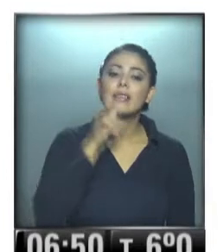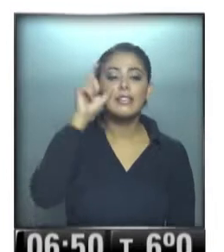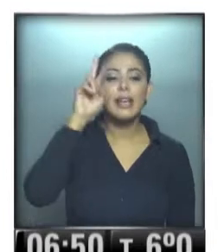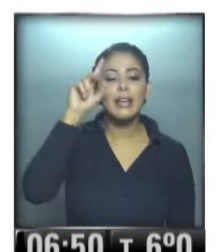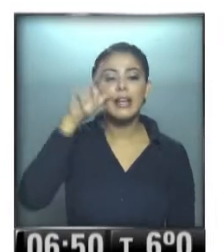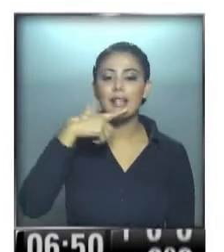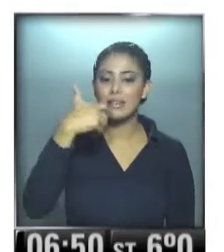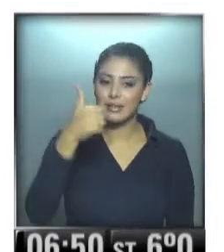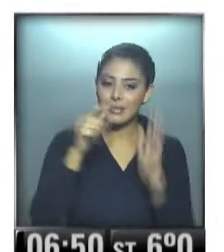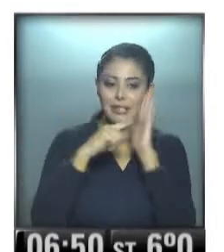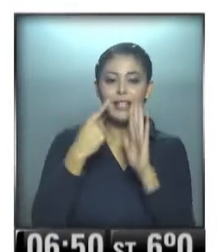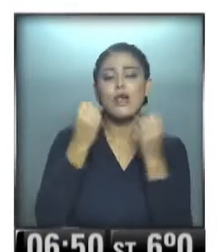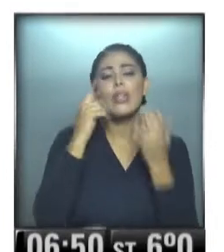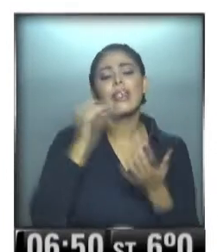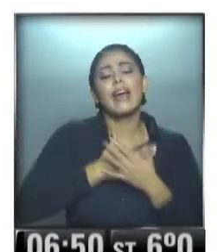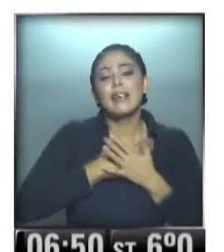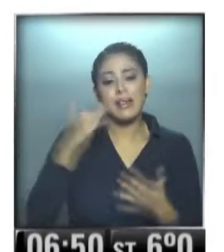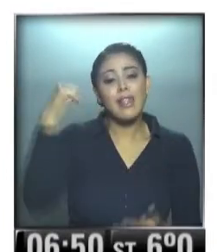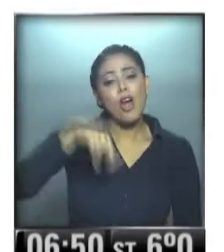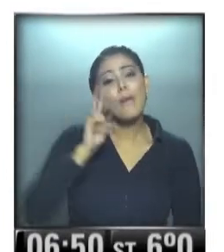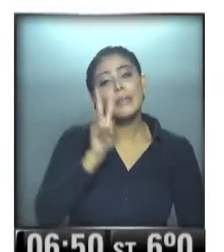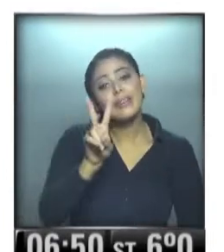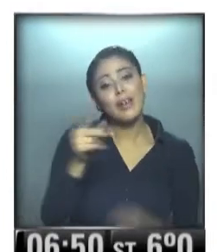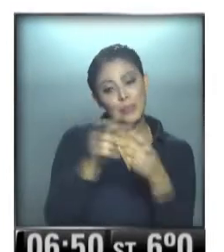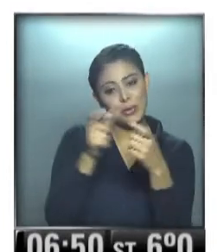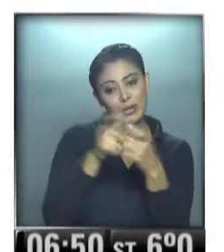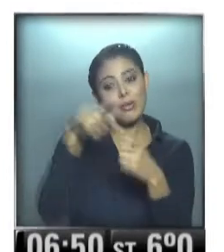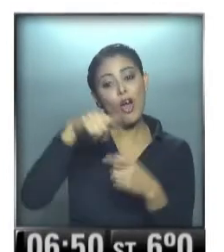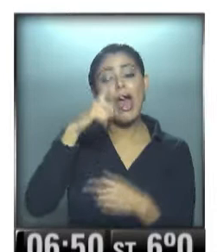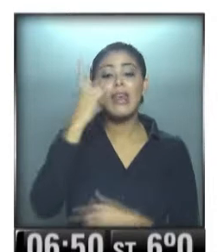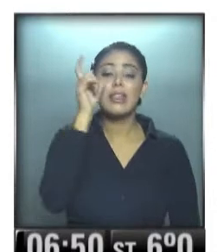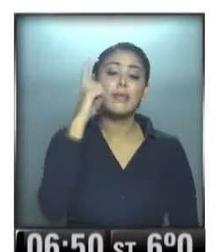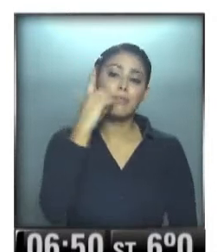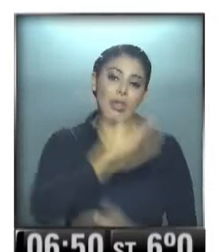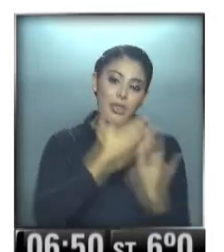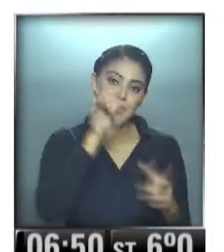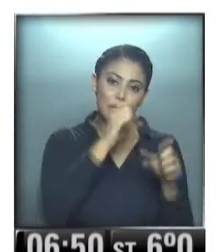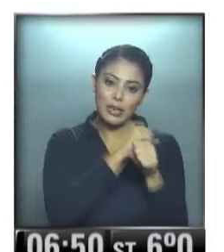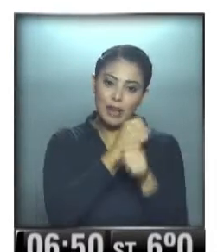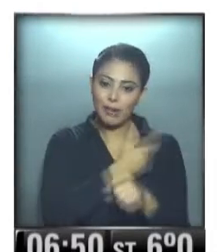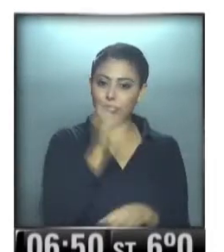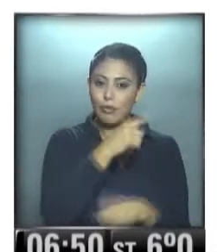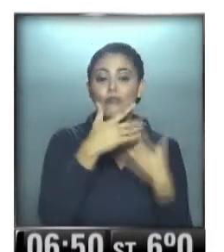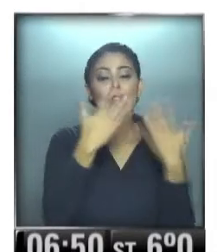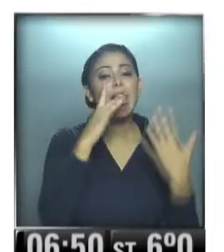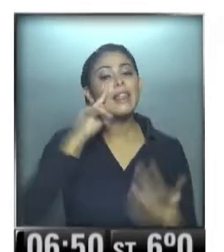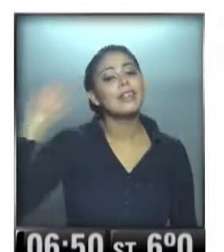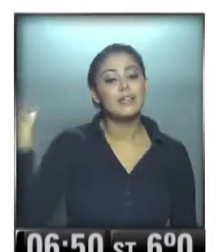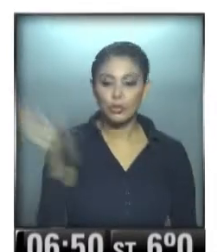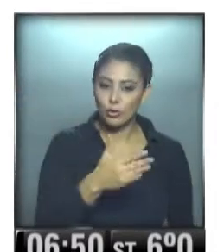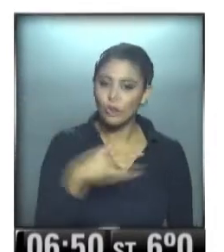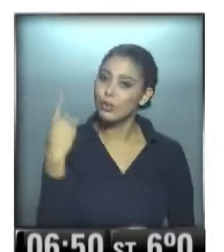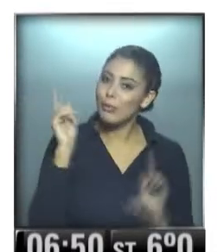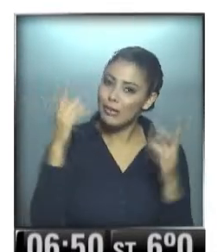Mira, Teresa de Barzaba. Buen día, querida Nadia. Hoy mirándote, ya que es el Día del Trabajador del Estado, es día para todos. Nos subamos a las